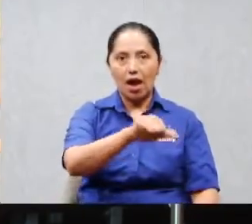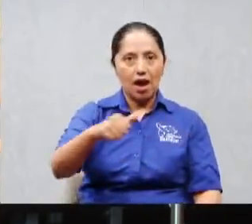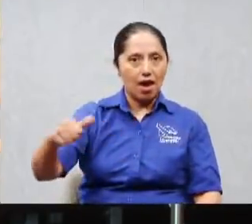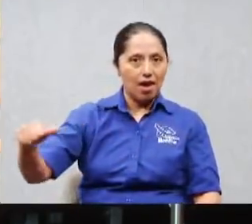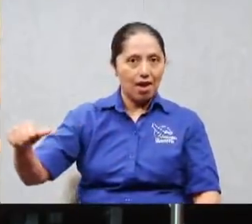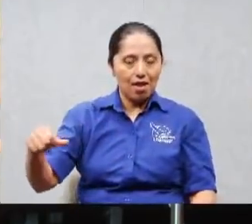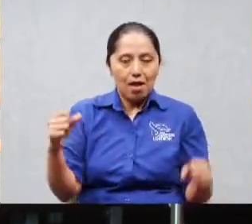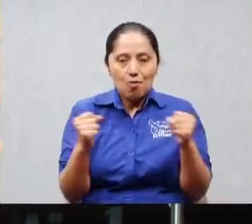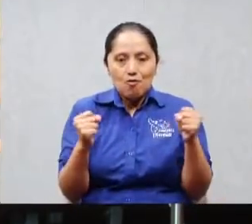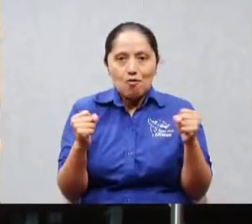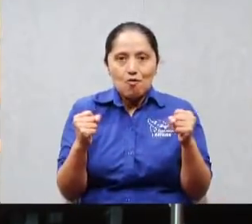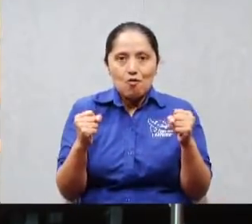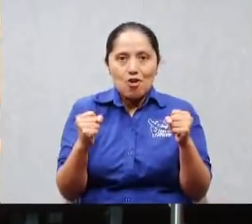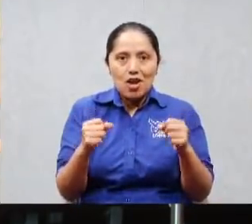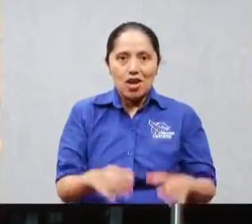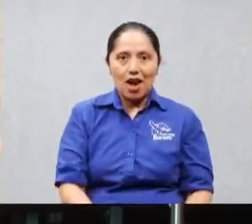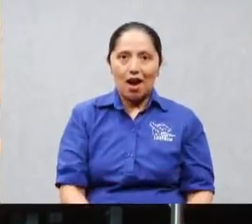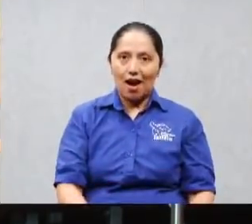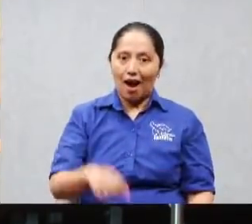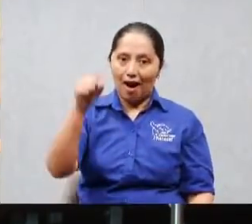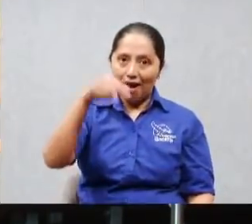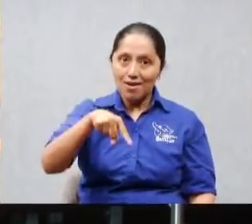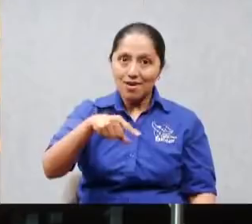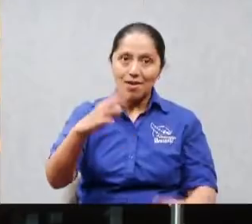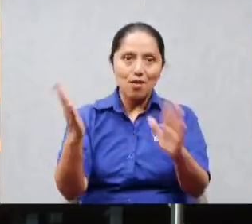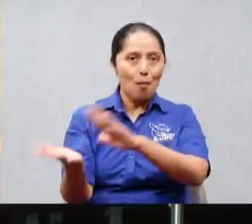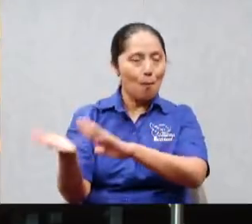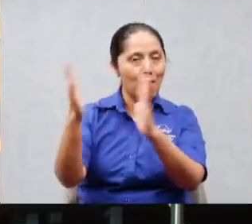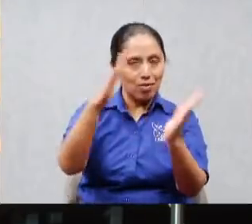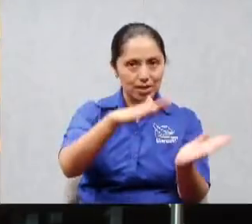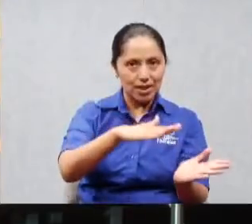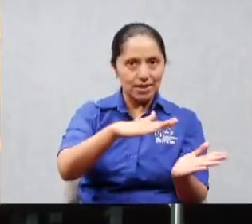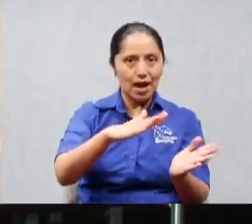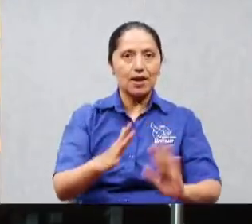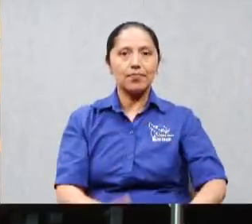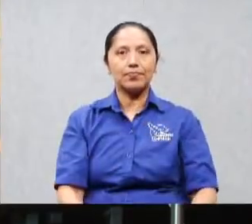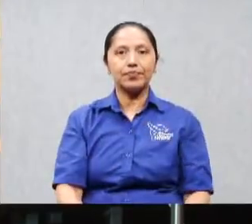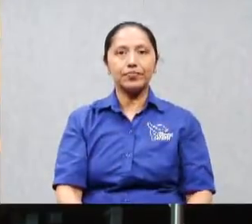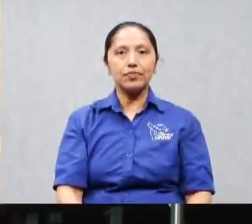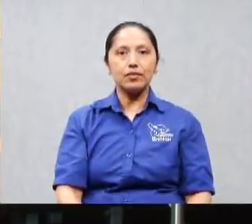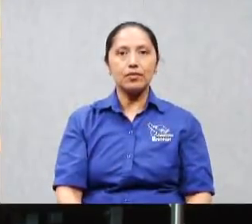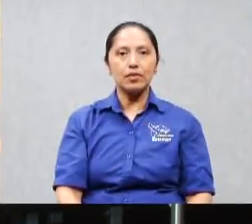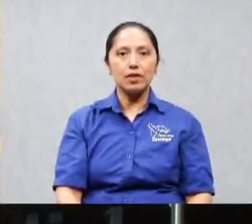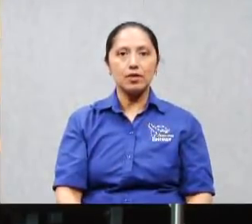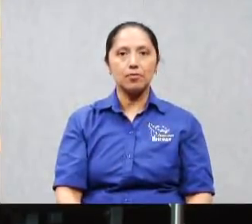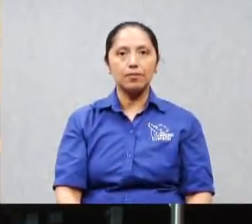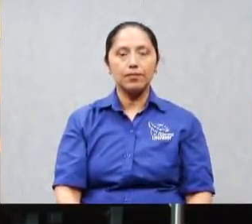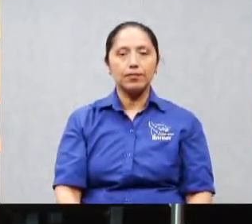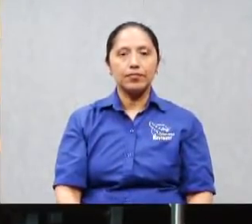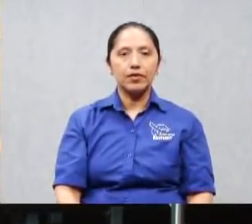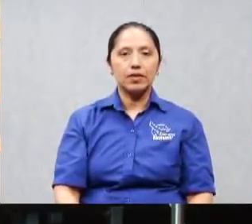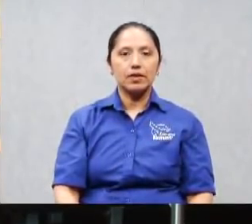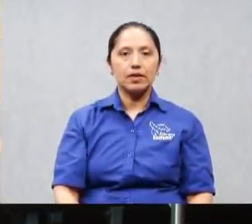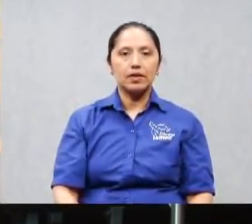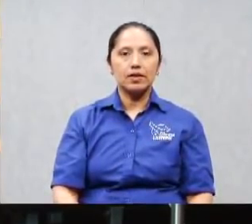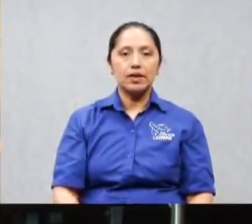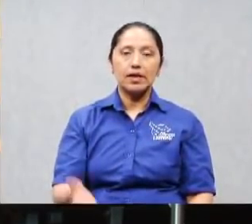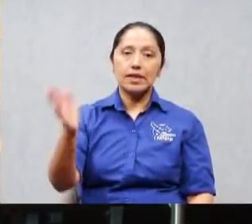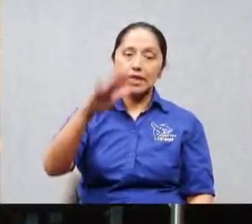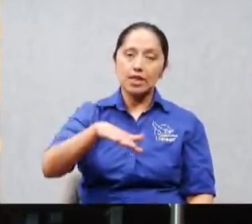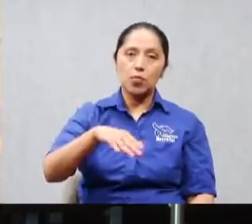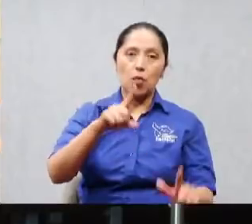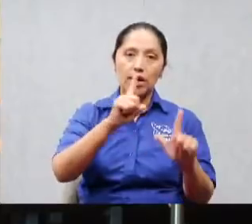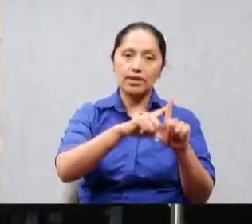ahí está para que se bautice se volvió disipulado empezó su travesía de discípulo después le empiezan a